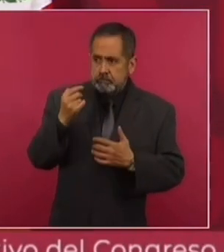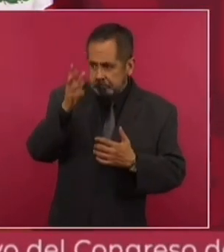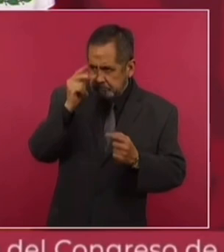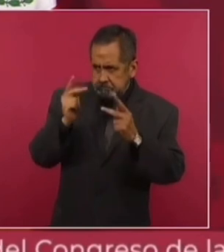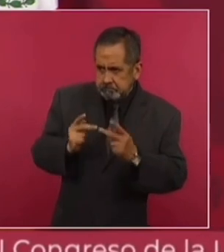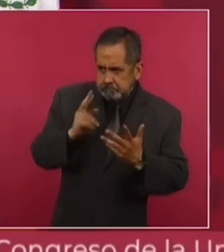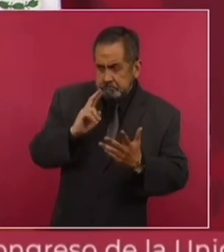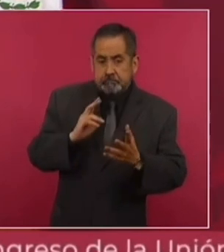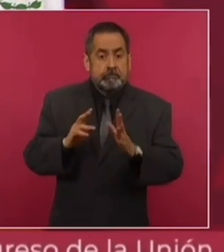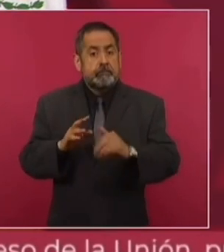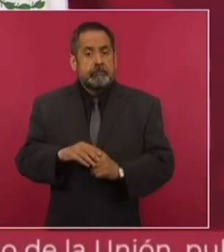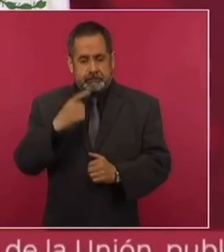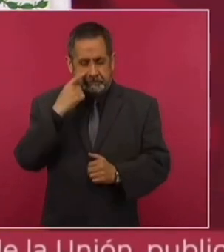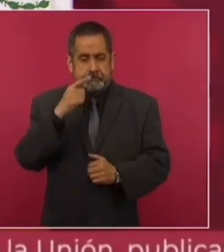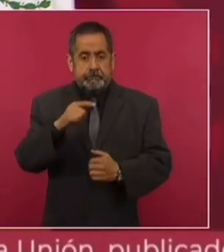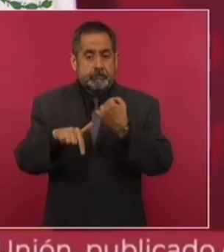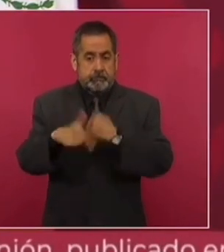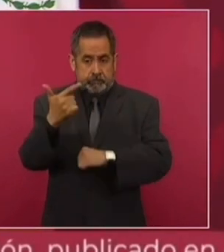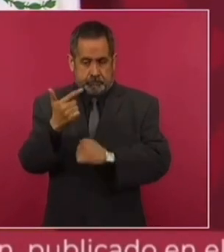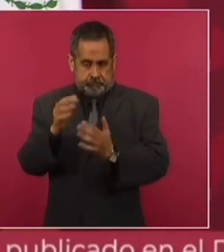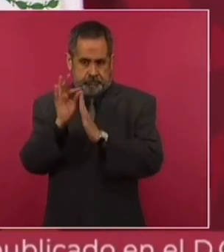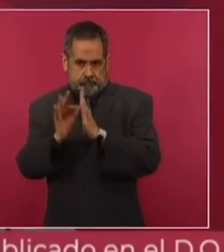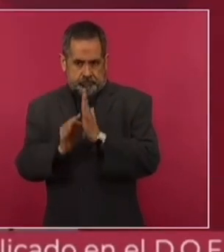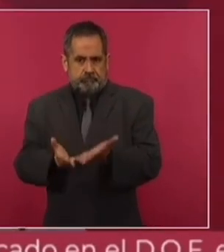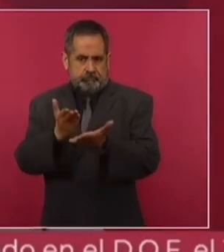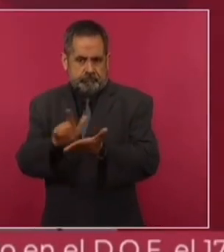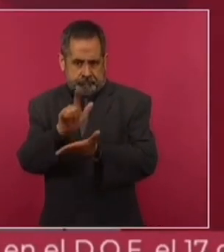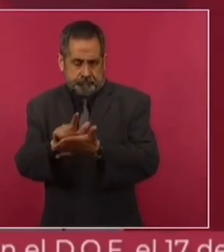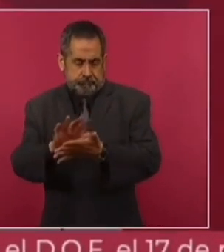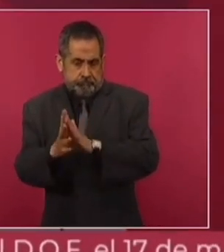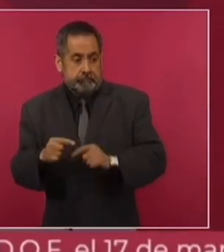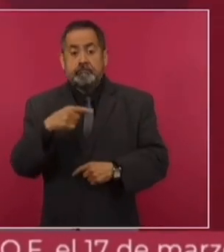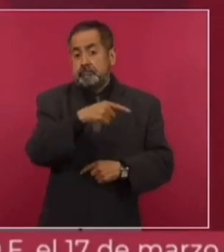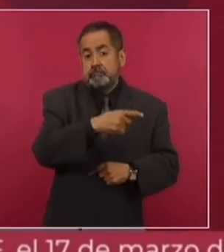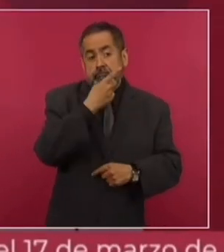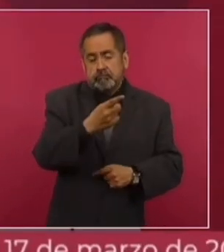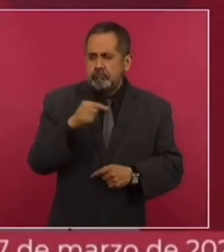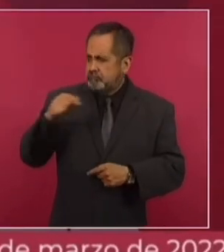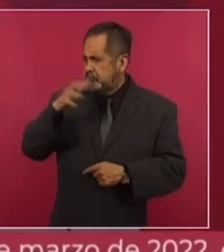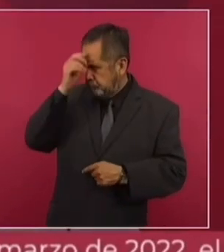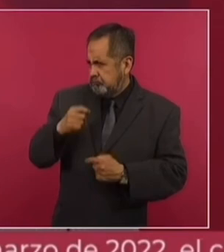aspectos de la reforma dicen estar de acuerdo con seis.